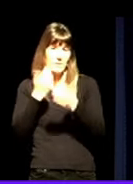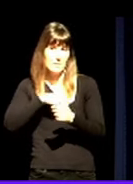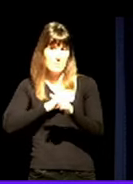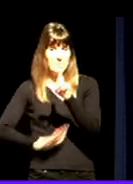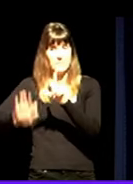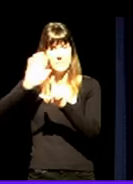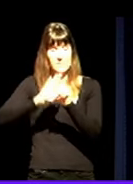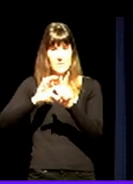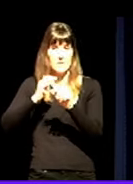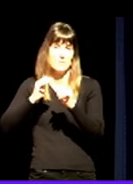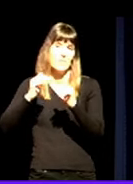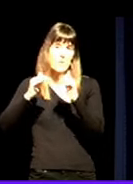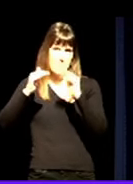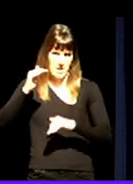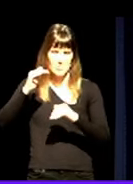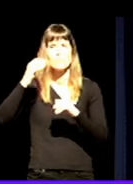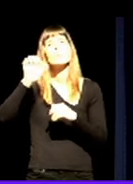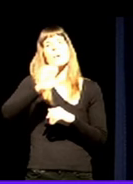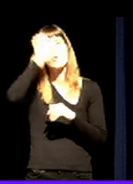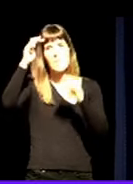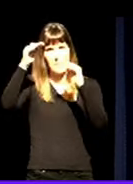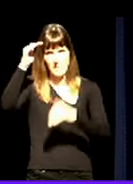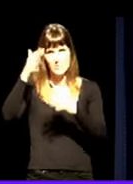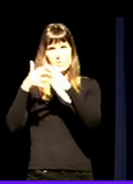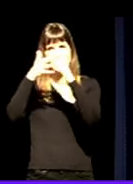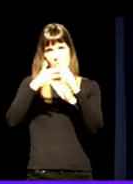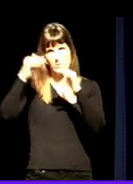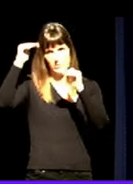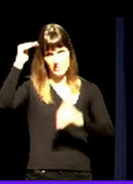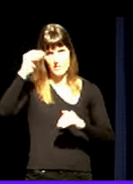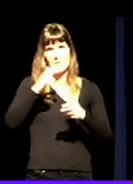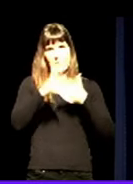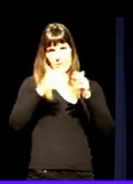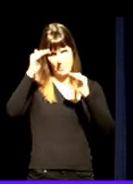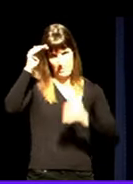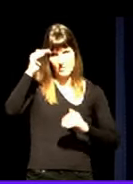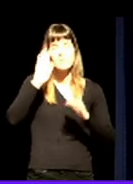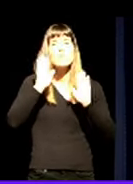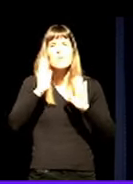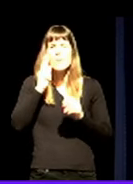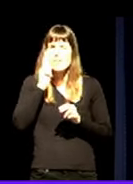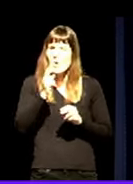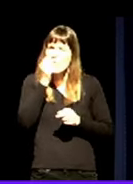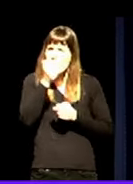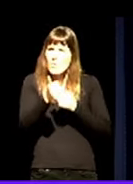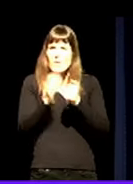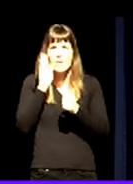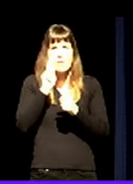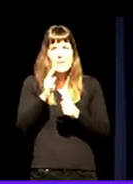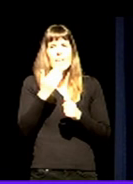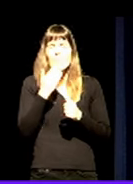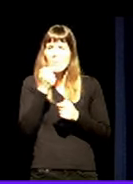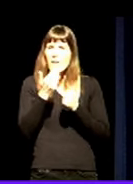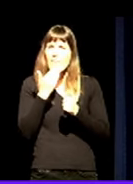a la de Unión Europea, mucho menor a la de Estados Unidos. Pero yo os digo que cada vez se está adelantando la edad